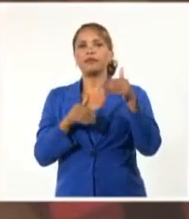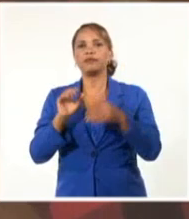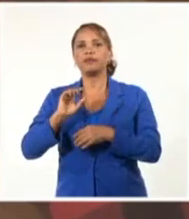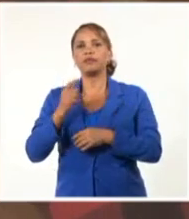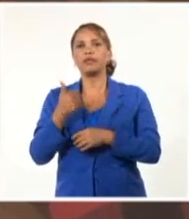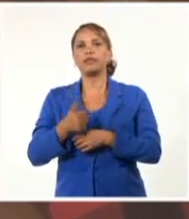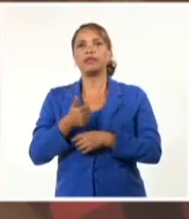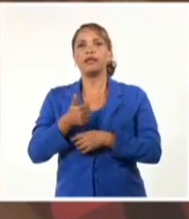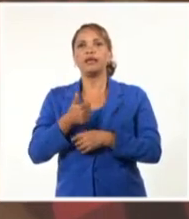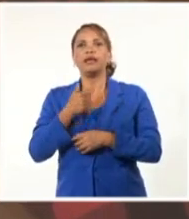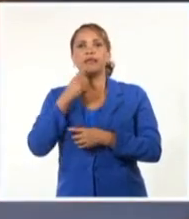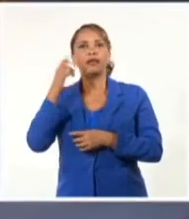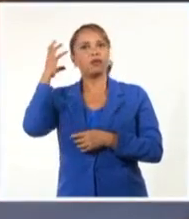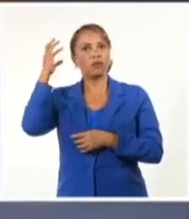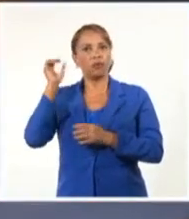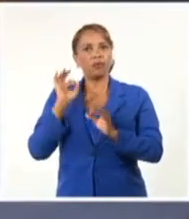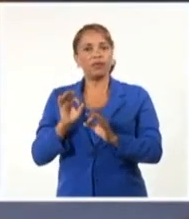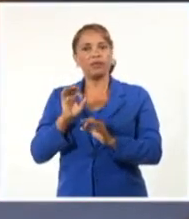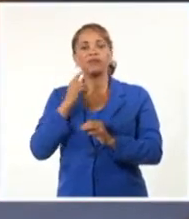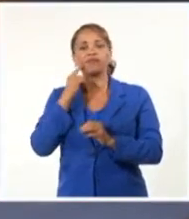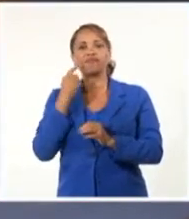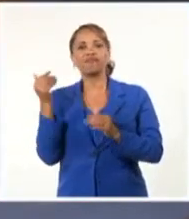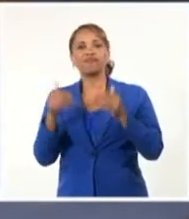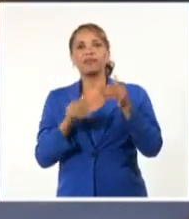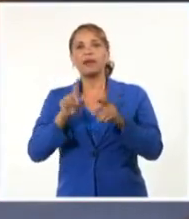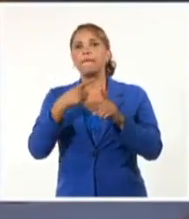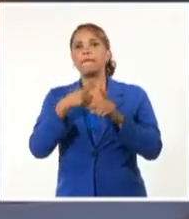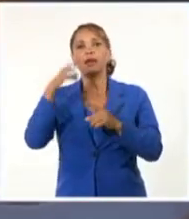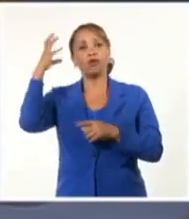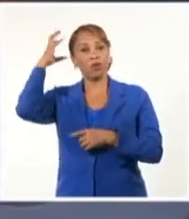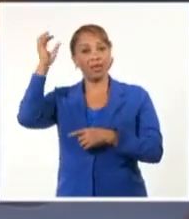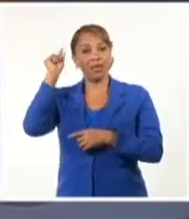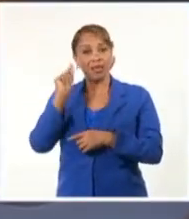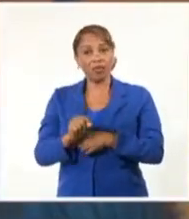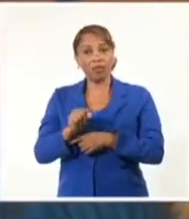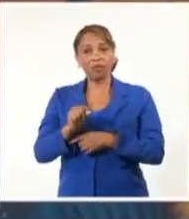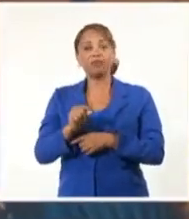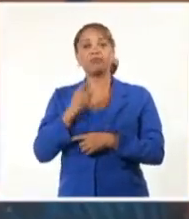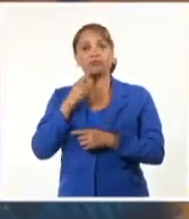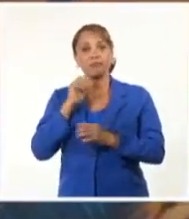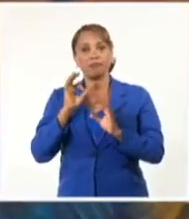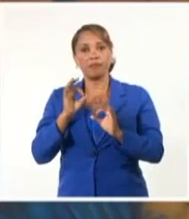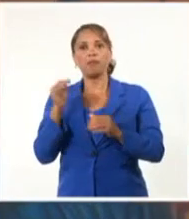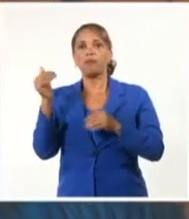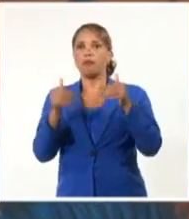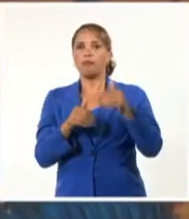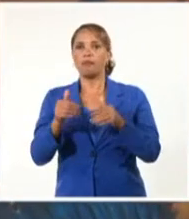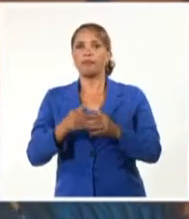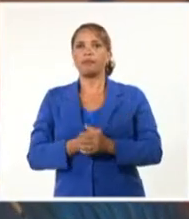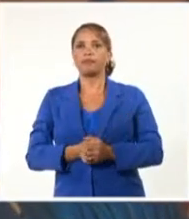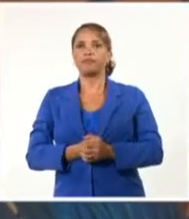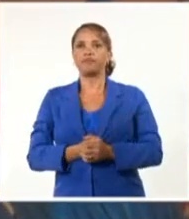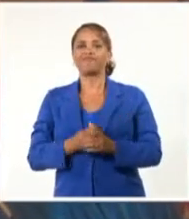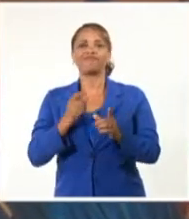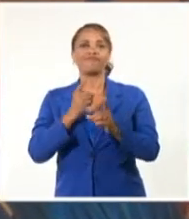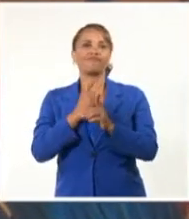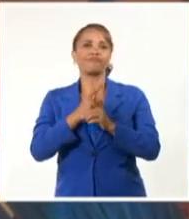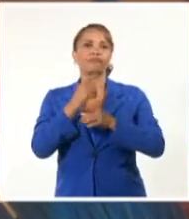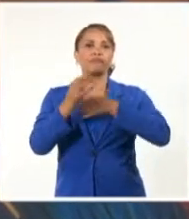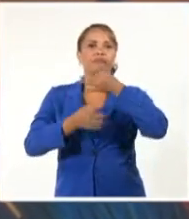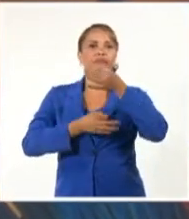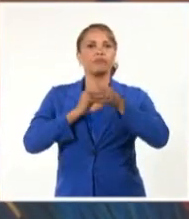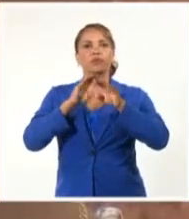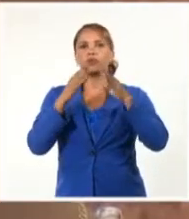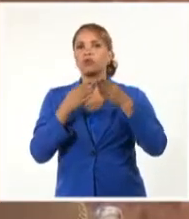Comunista en Ciego de Ávila, Libán Izquierdo Alonso y el gobernador del territorio, Tomás Alexis Martín Venegas. En el encuentro resaltaron las